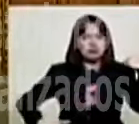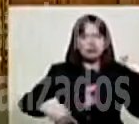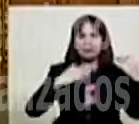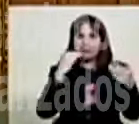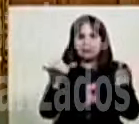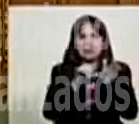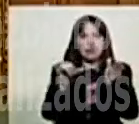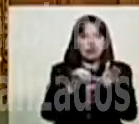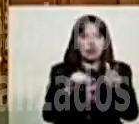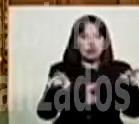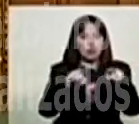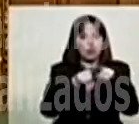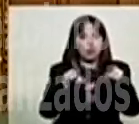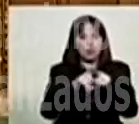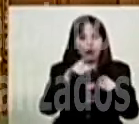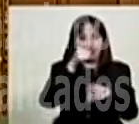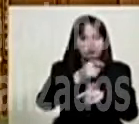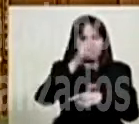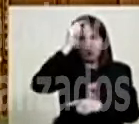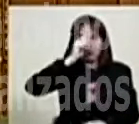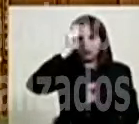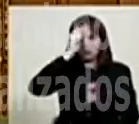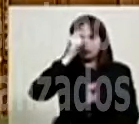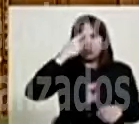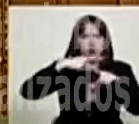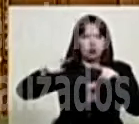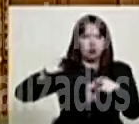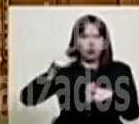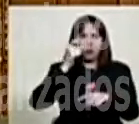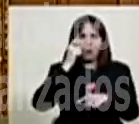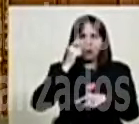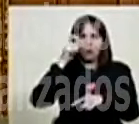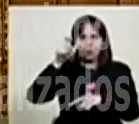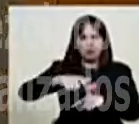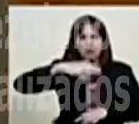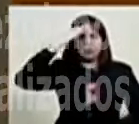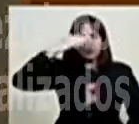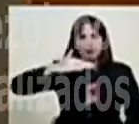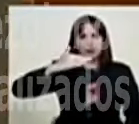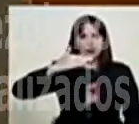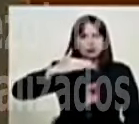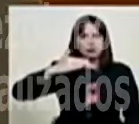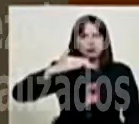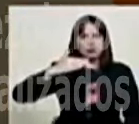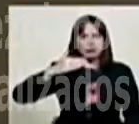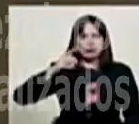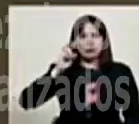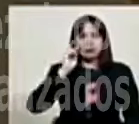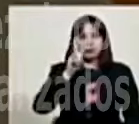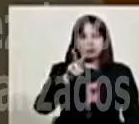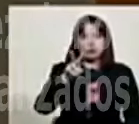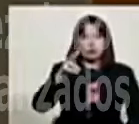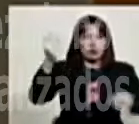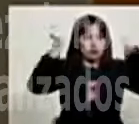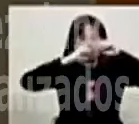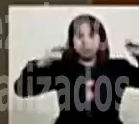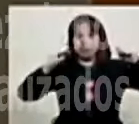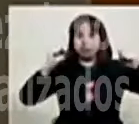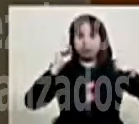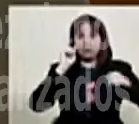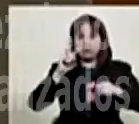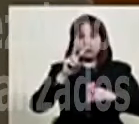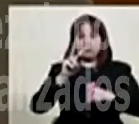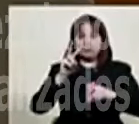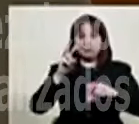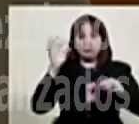Igualmente, aquí está la cachucha de otro de los muchachos, profesionales militares. Apenas perceptible